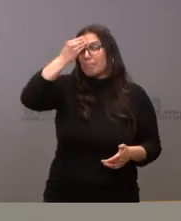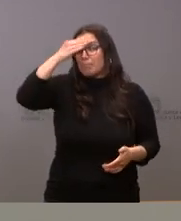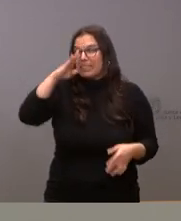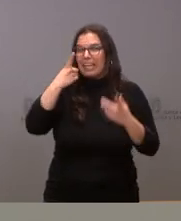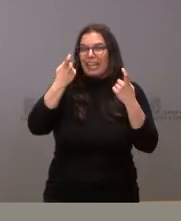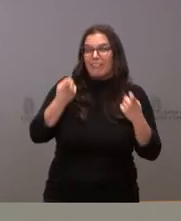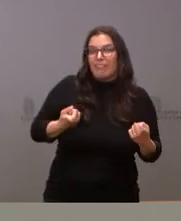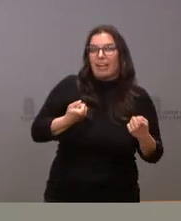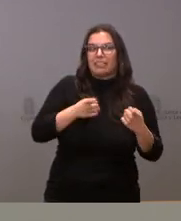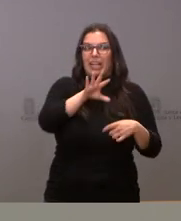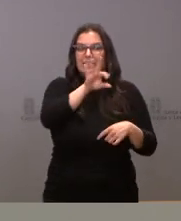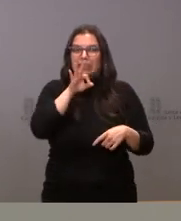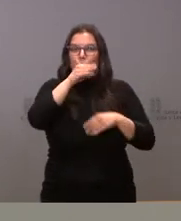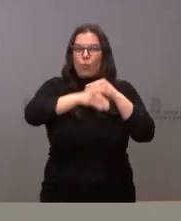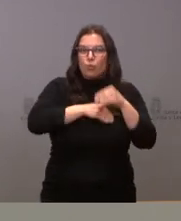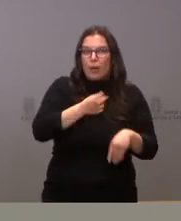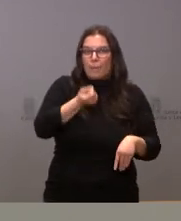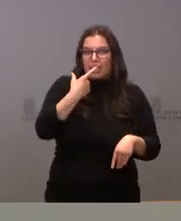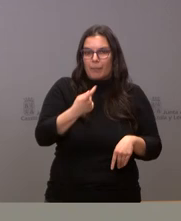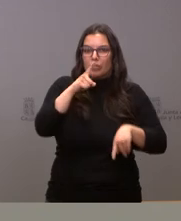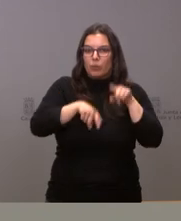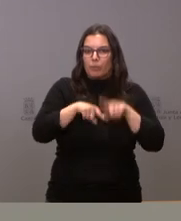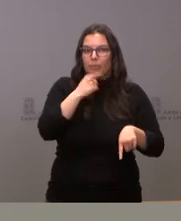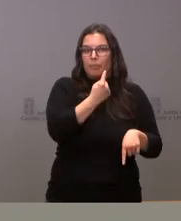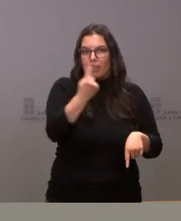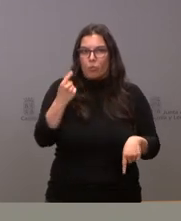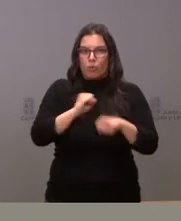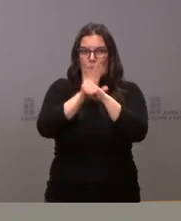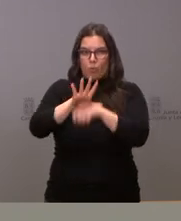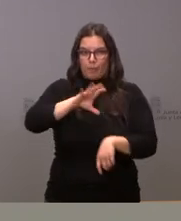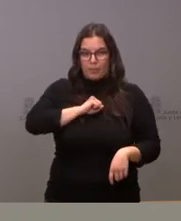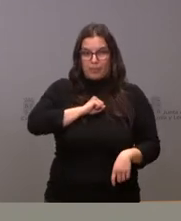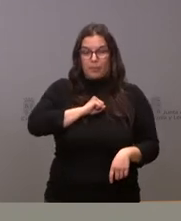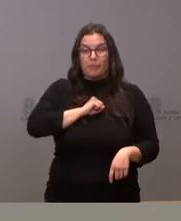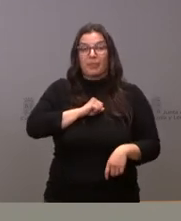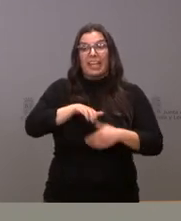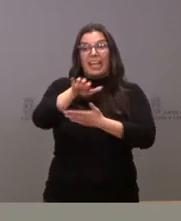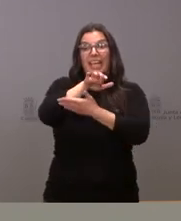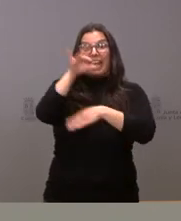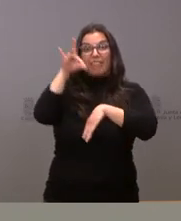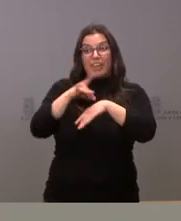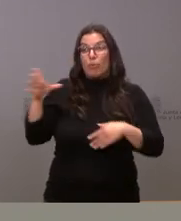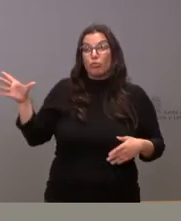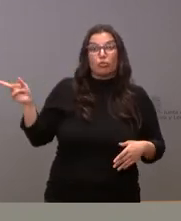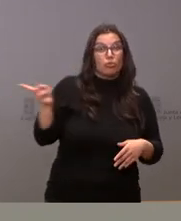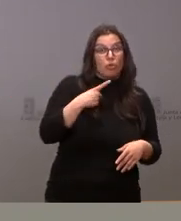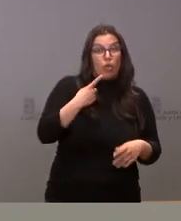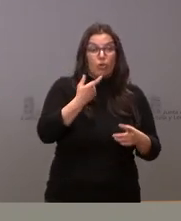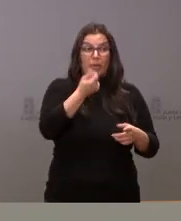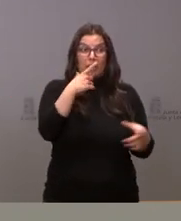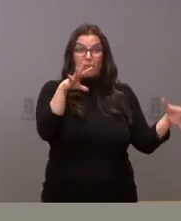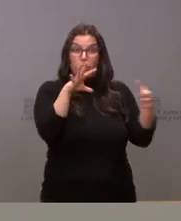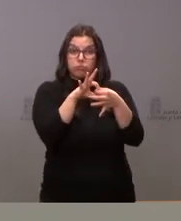aplicar cada uno de estos medicamentos a cada uno de los enfermos de COVID no en todos los enfermos de COVID se requiere aplicar esta